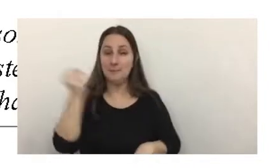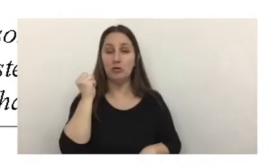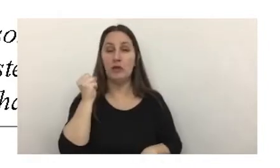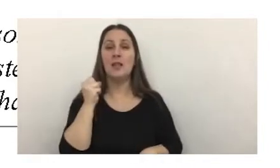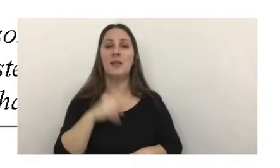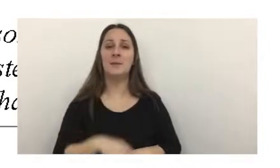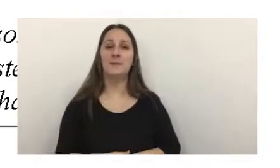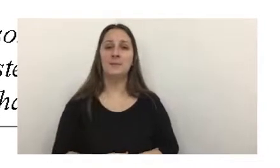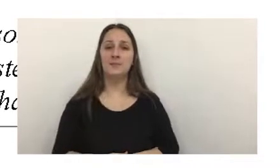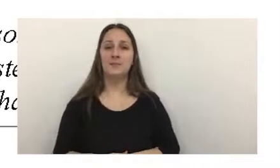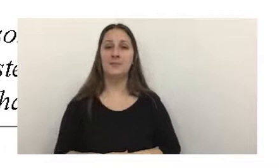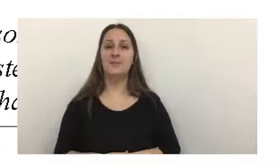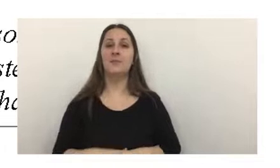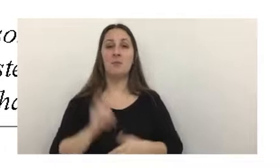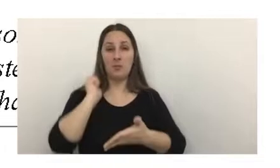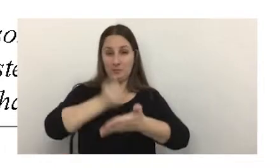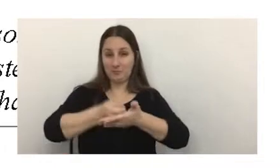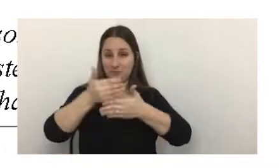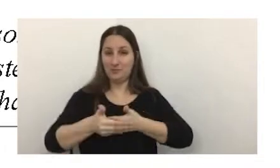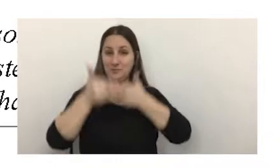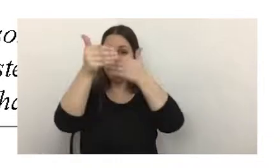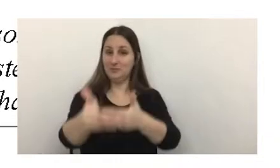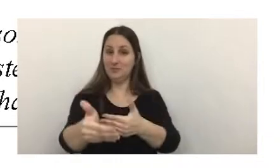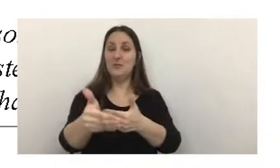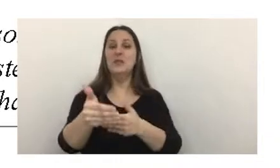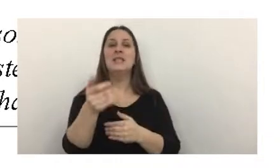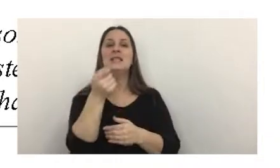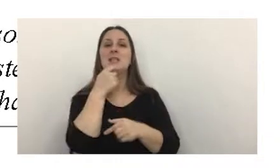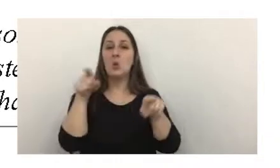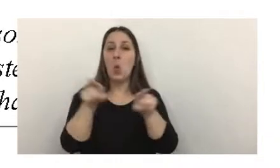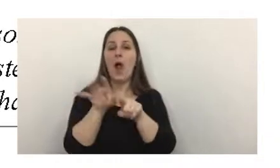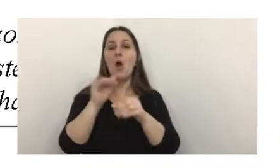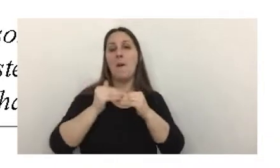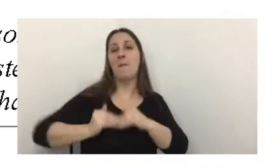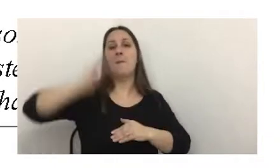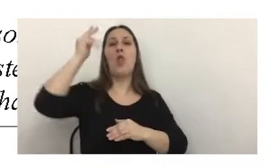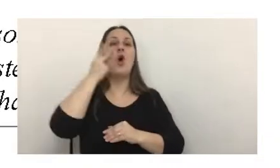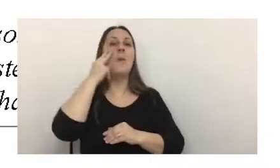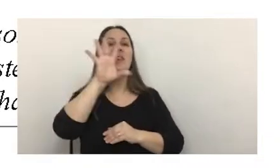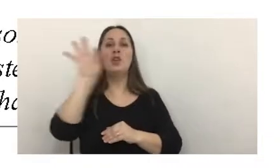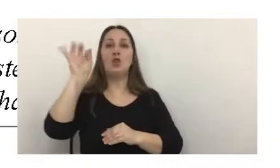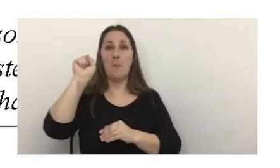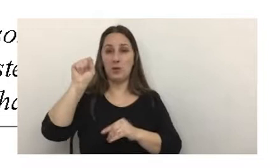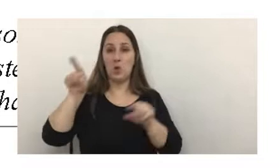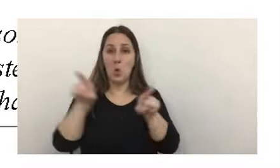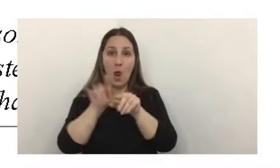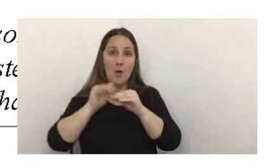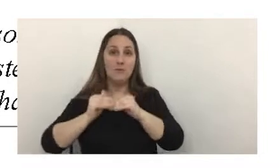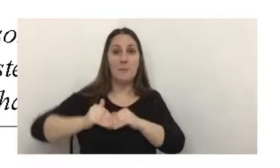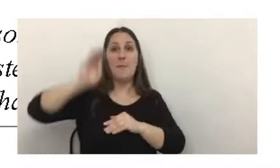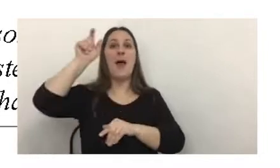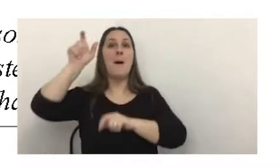cuando el anticipo que se determine sea igual o superior a 2.500 pesos para